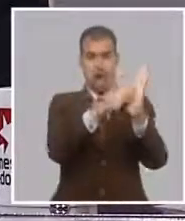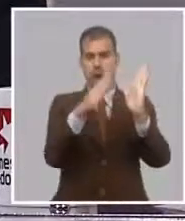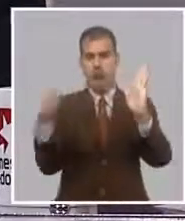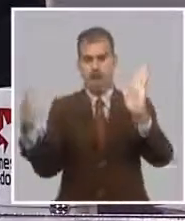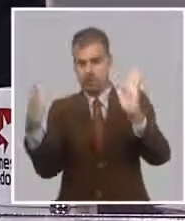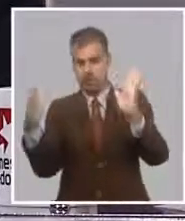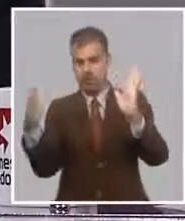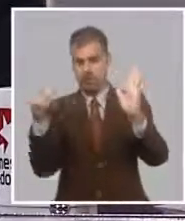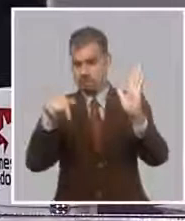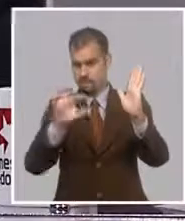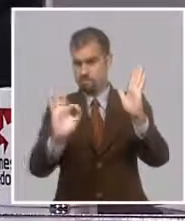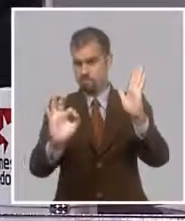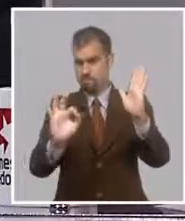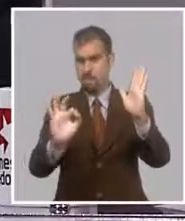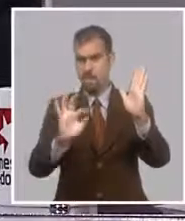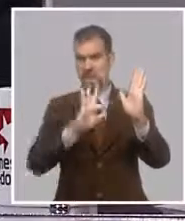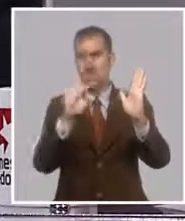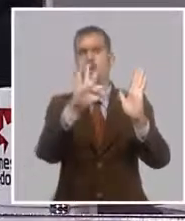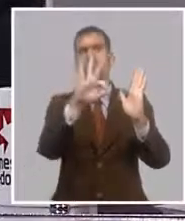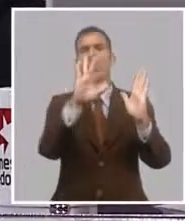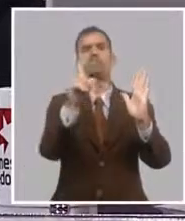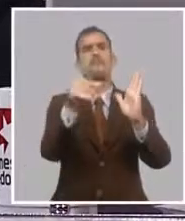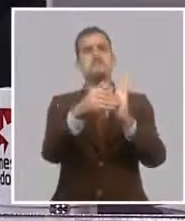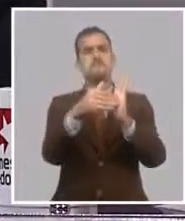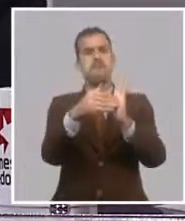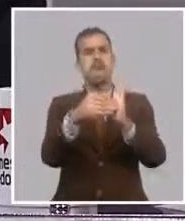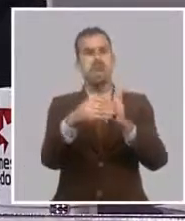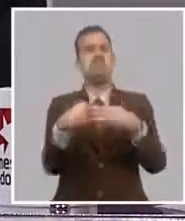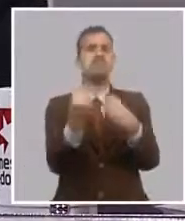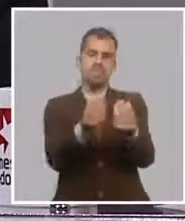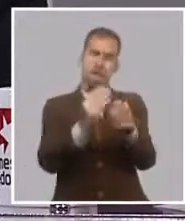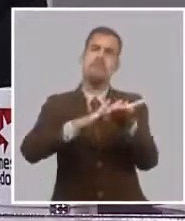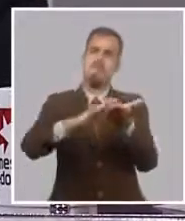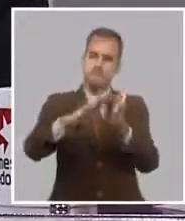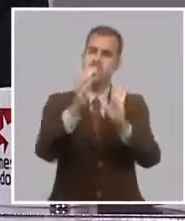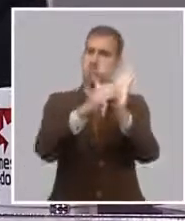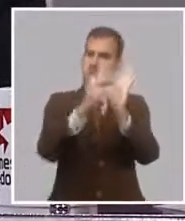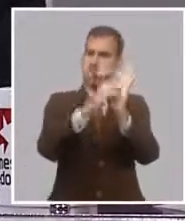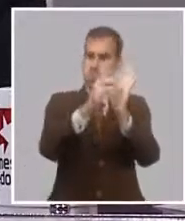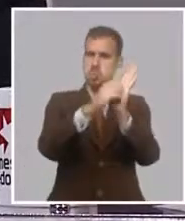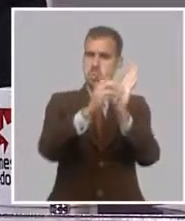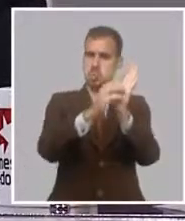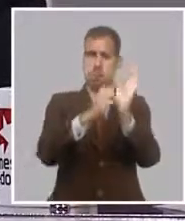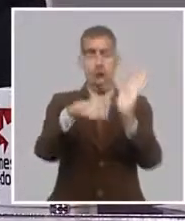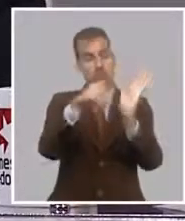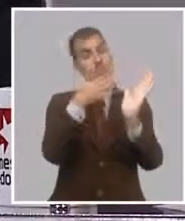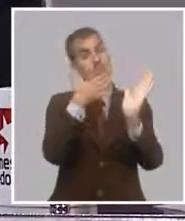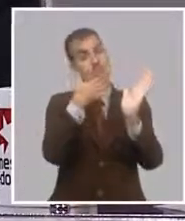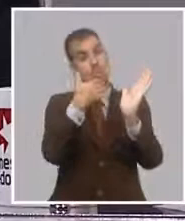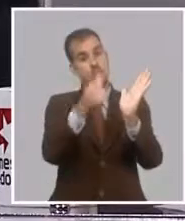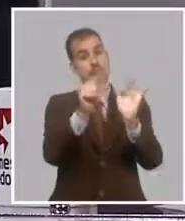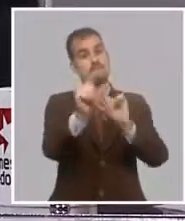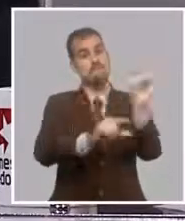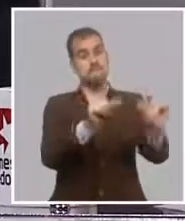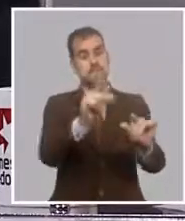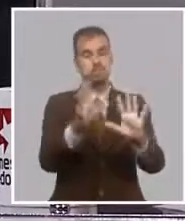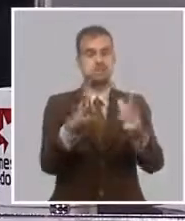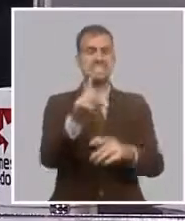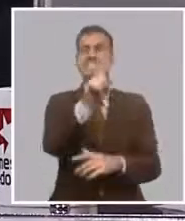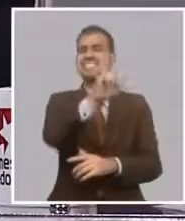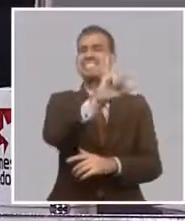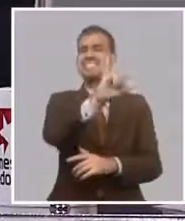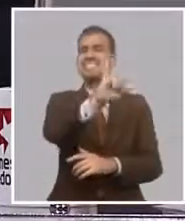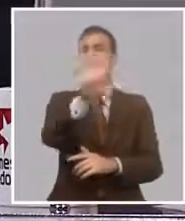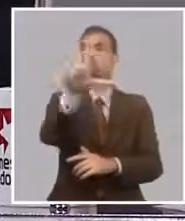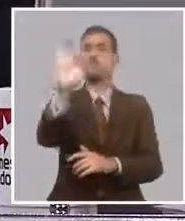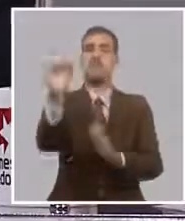.000 créditos por más de 8.000 millones de pesos y esto ha reportado beneficios a los productores por 650 millones que si